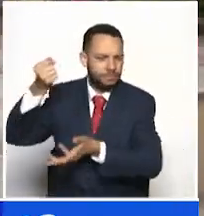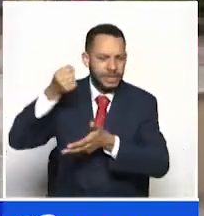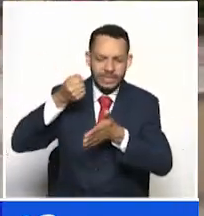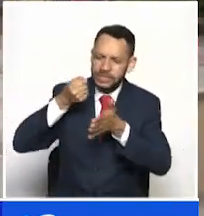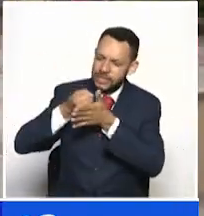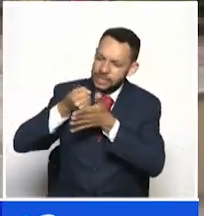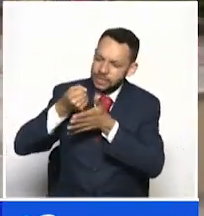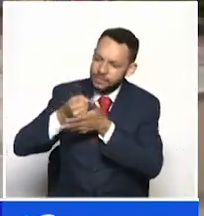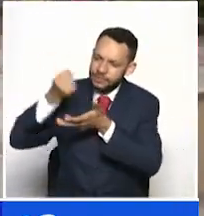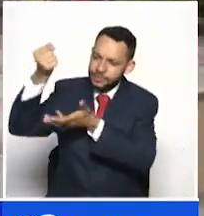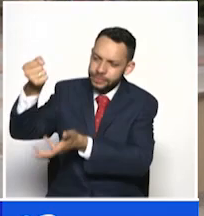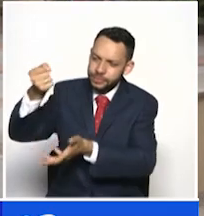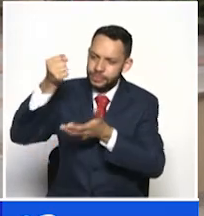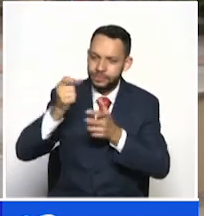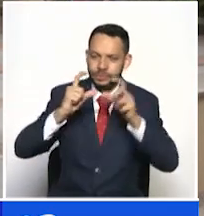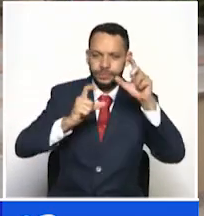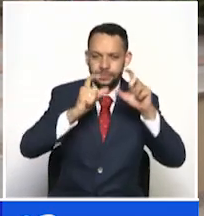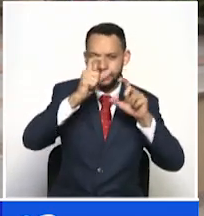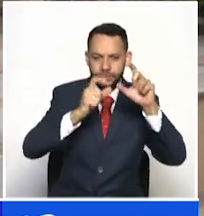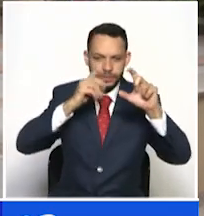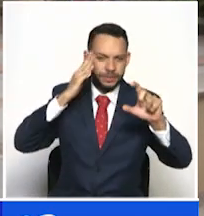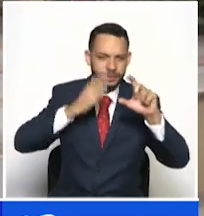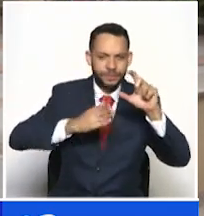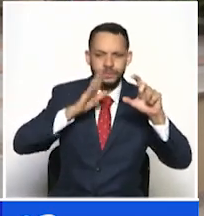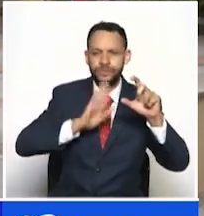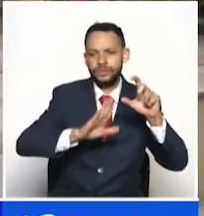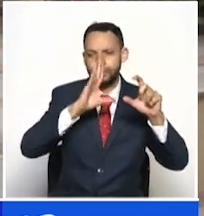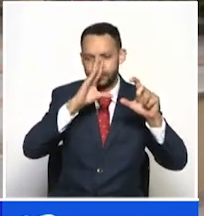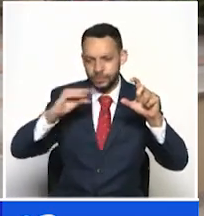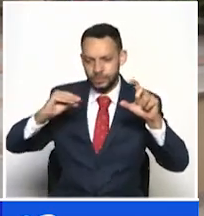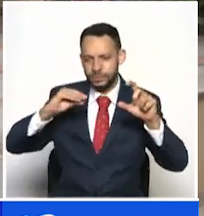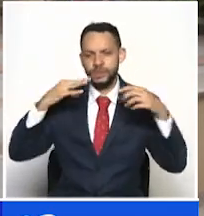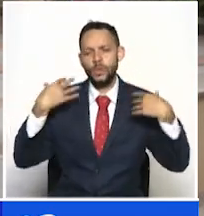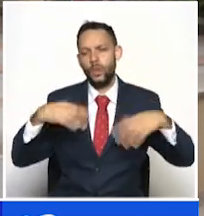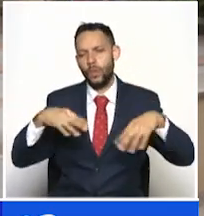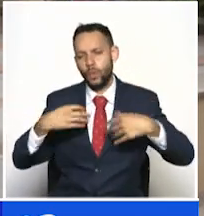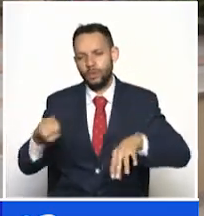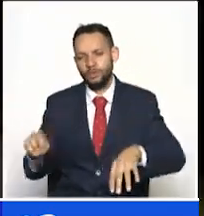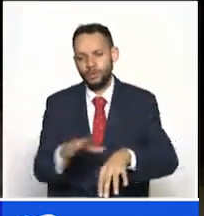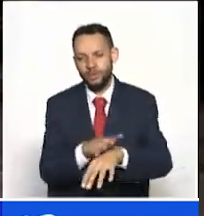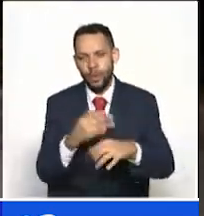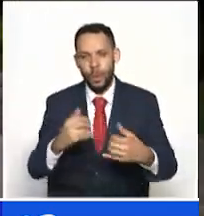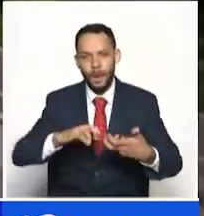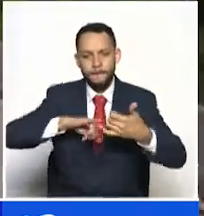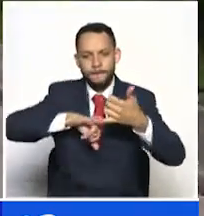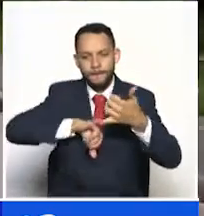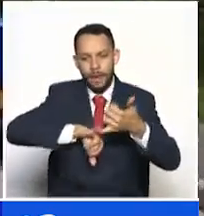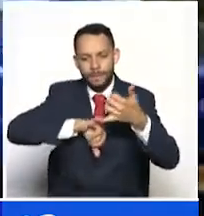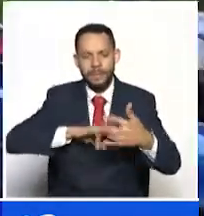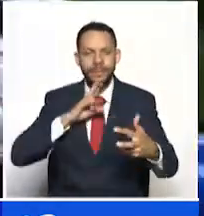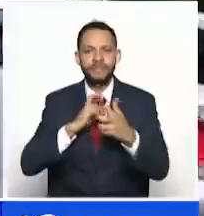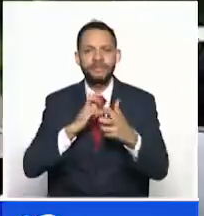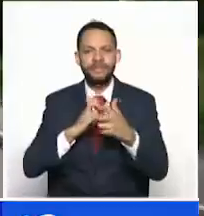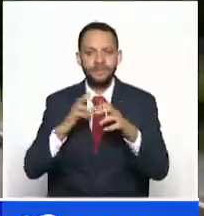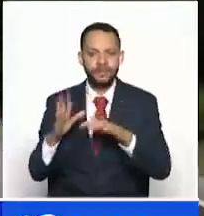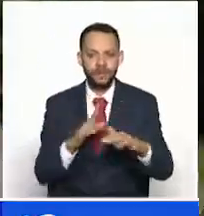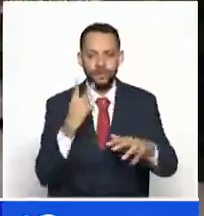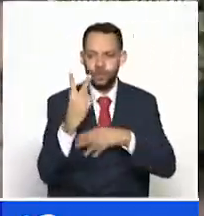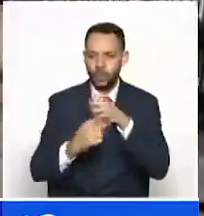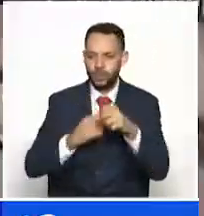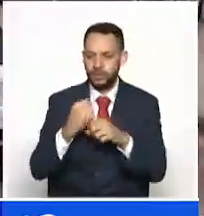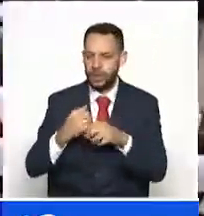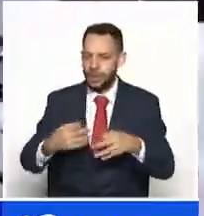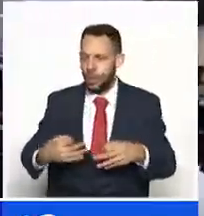de la Cámara de Comercio de Armenia y del Quindío. Es un proyecto de gran envergadura que está pendiendo de un hilo en este momento. Y es que son más de dos años los que llevan los